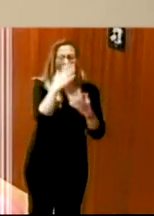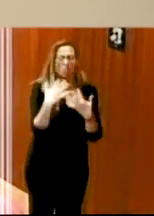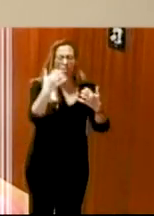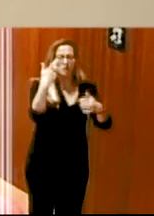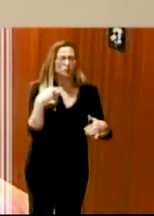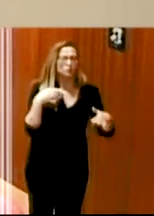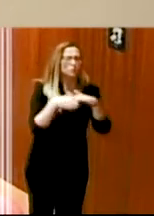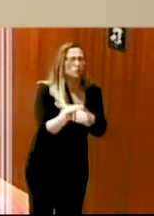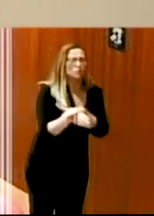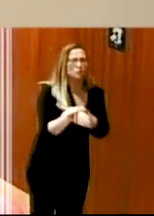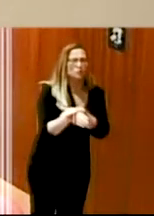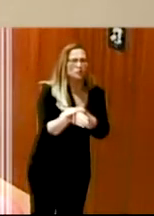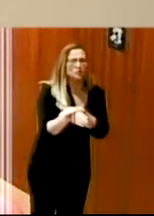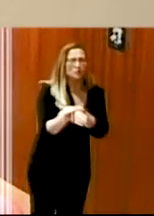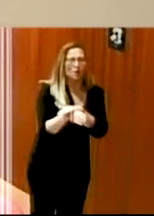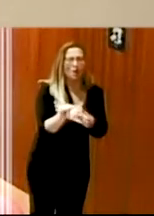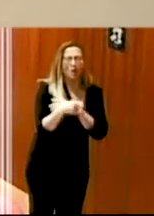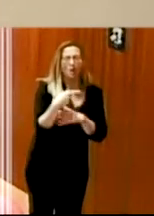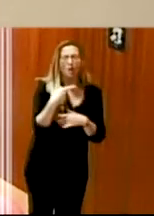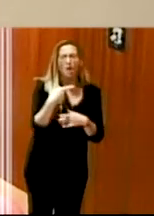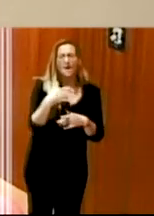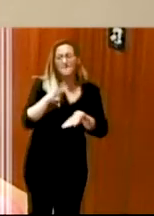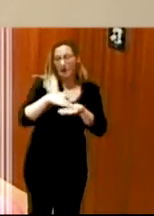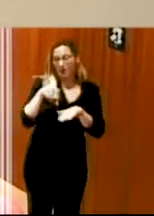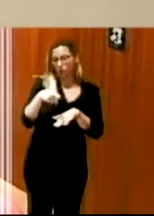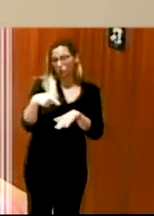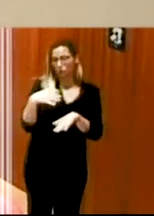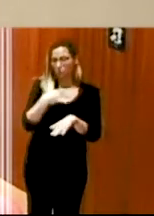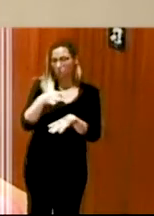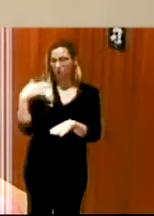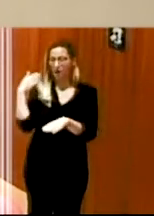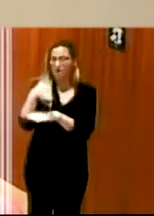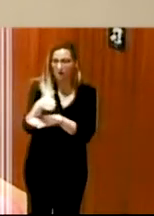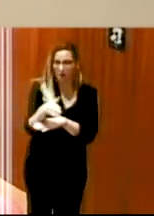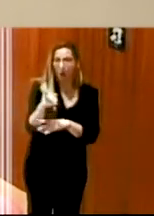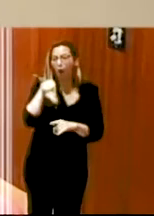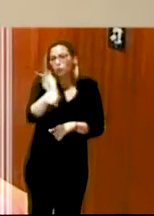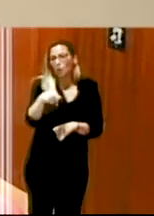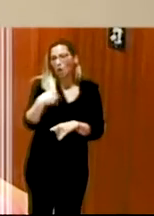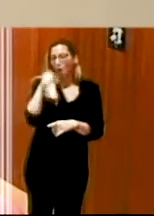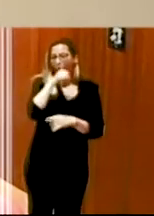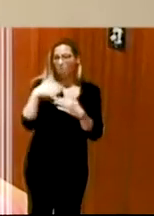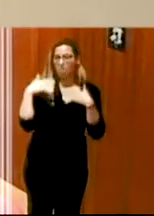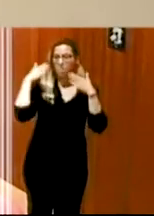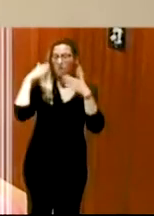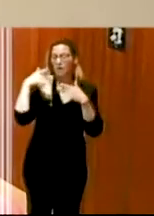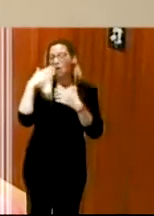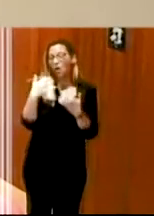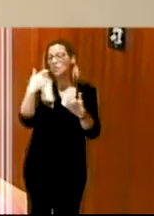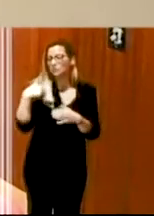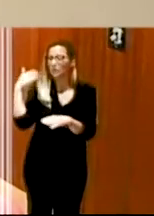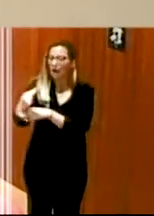para asistir? ¿O a los conciertos que has asistido que has echado de menos? Entonces,